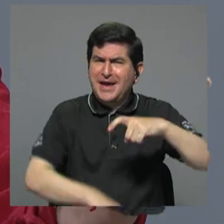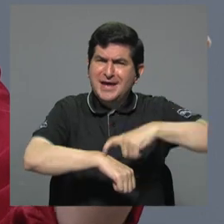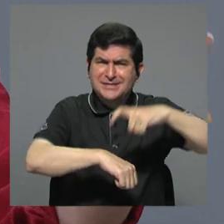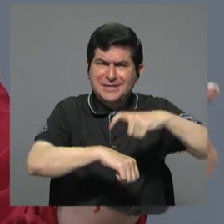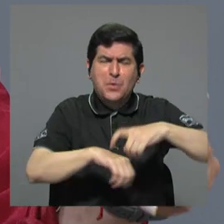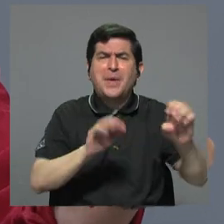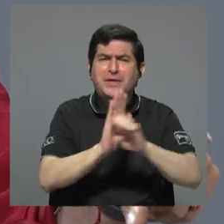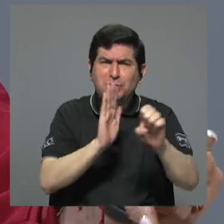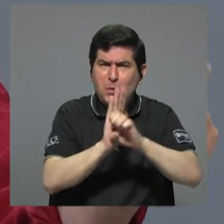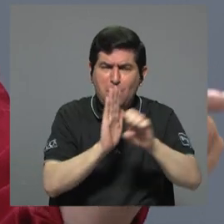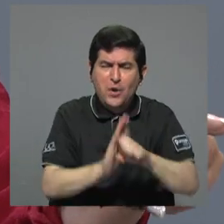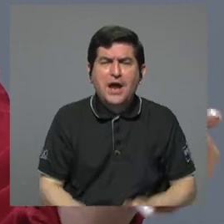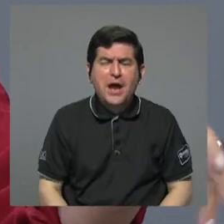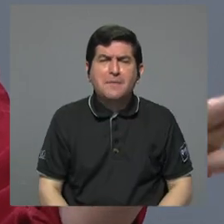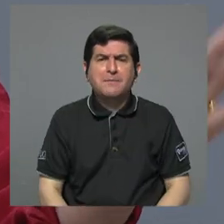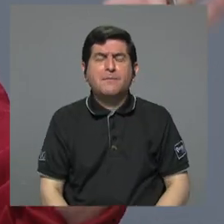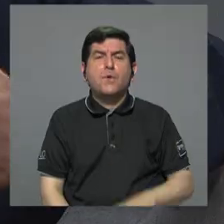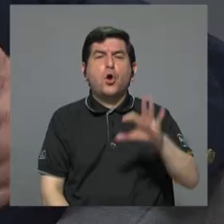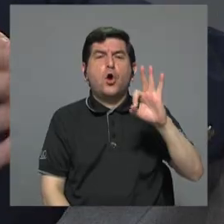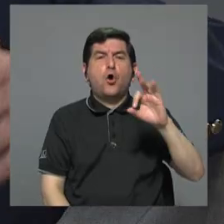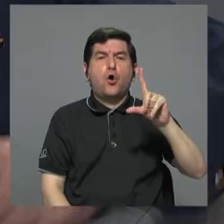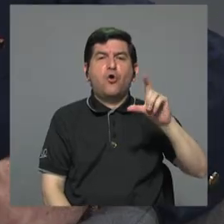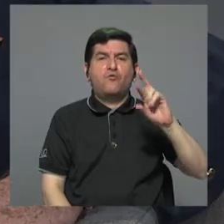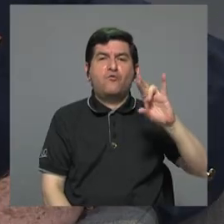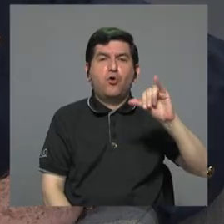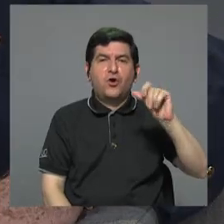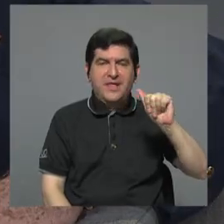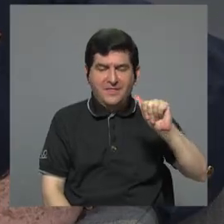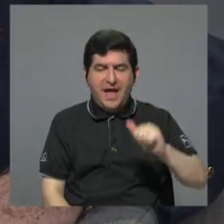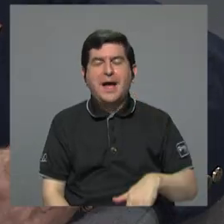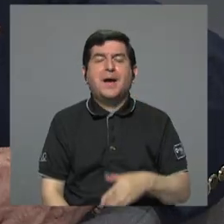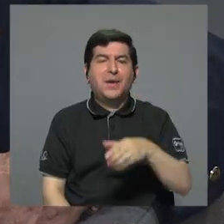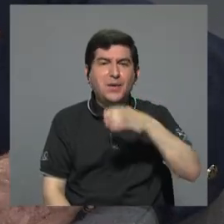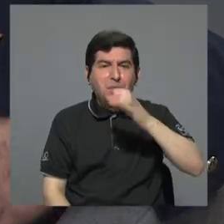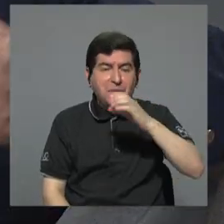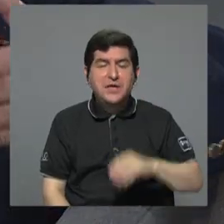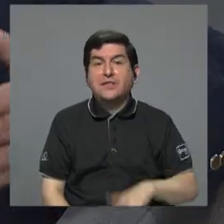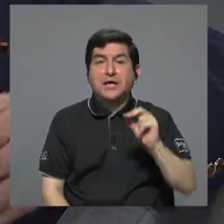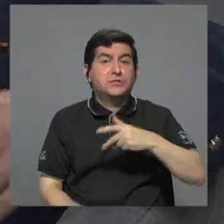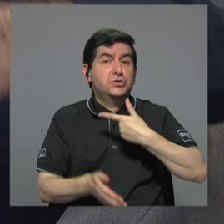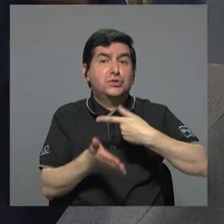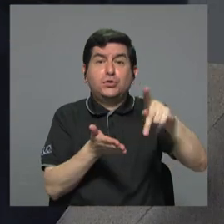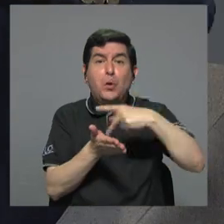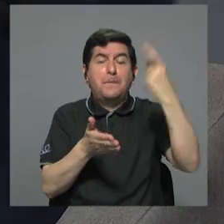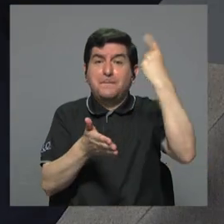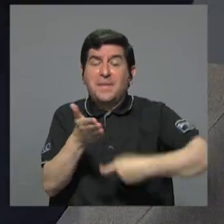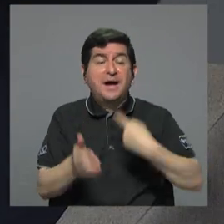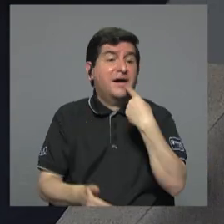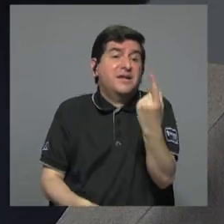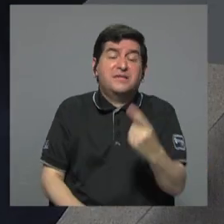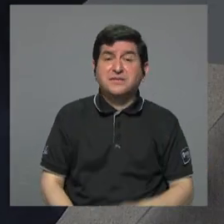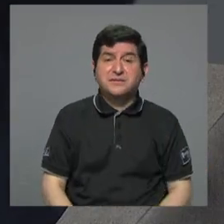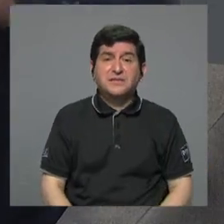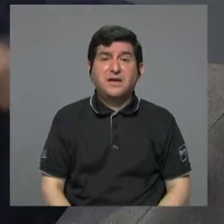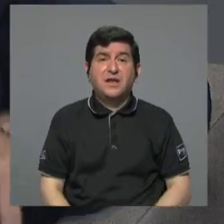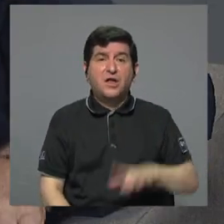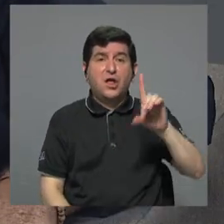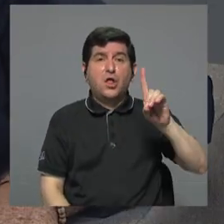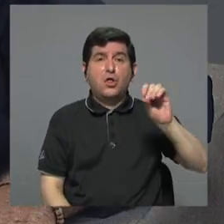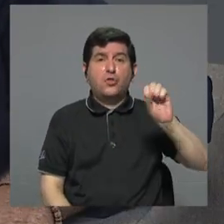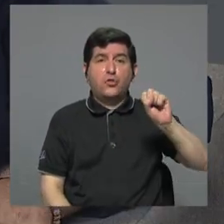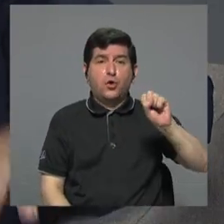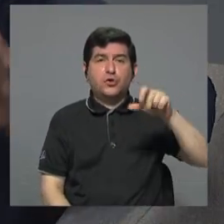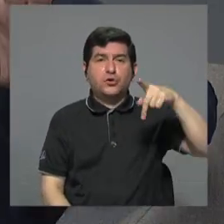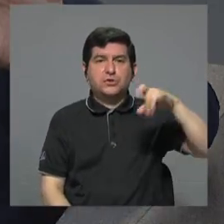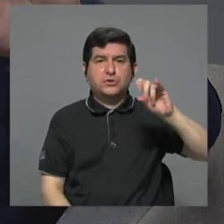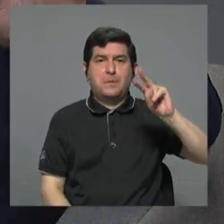que, por ejemplo, Florida Bebinas no pague impuestos y ellos mismos señalan a que Dos Pinos tiene que pagar impuestos.